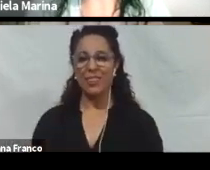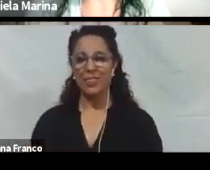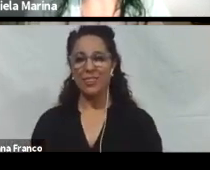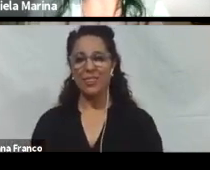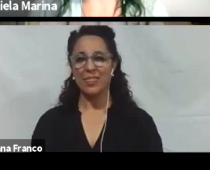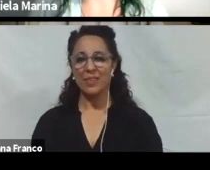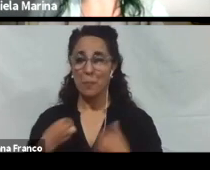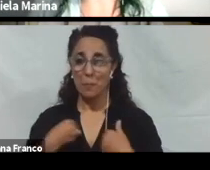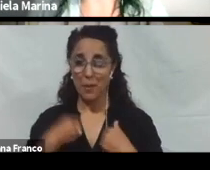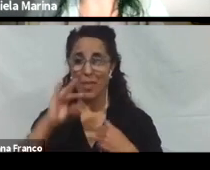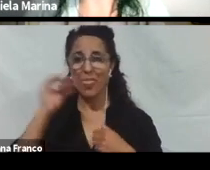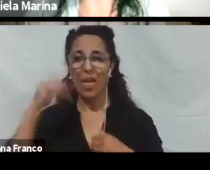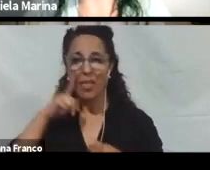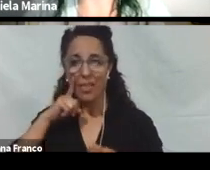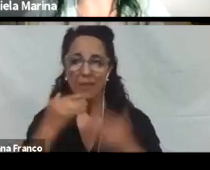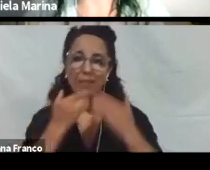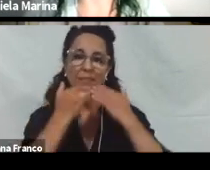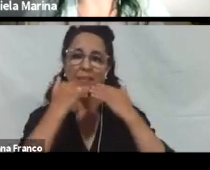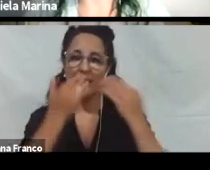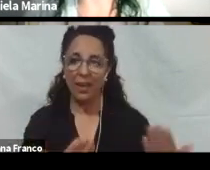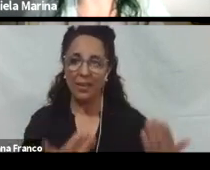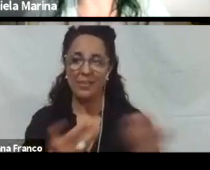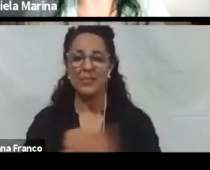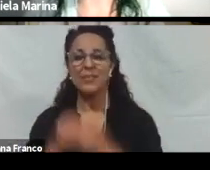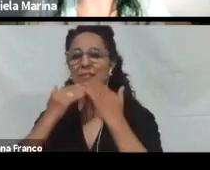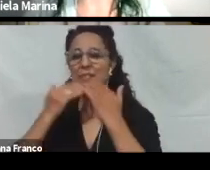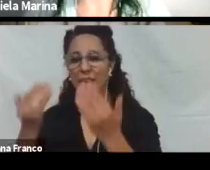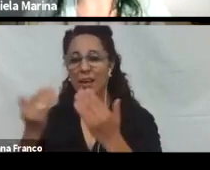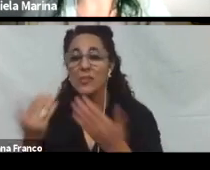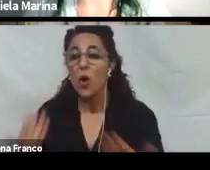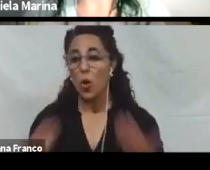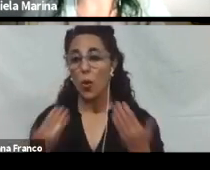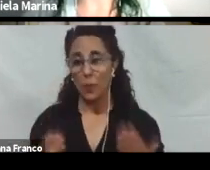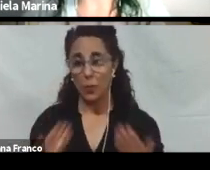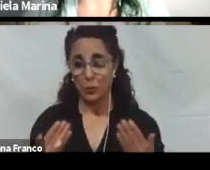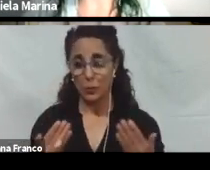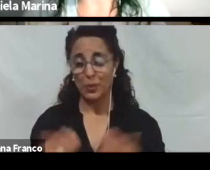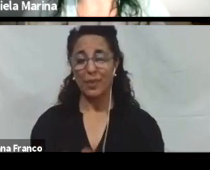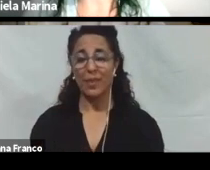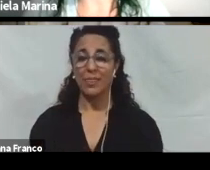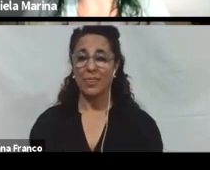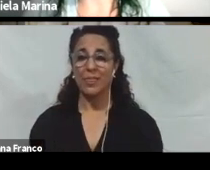nada más. Simplemente agradecer. Esta oportunidad. Y bueno.